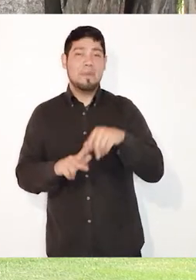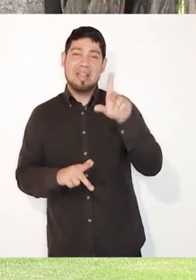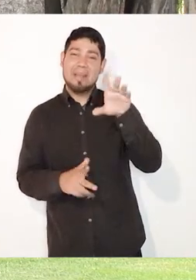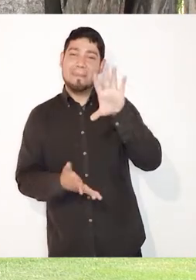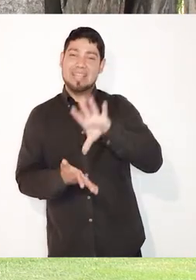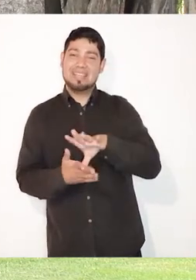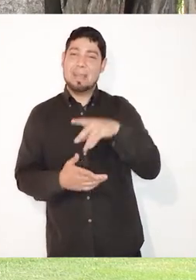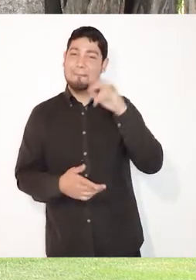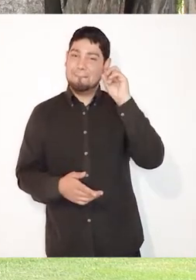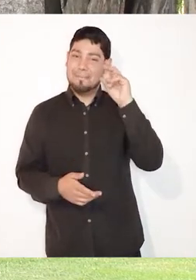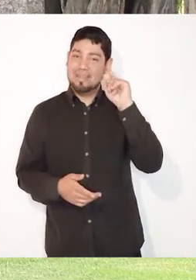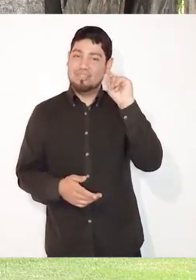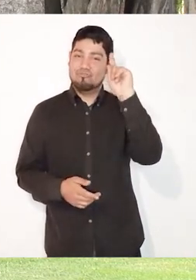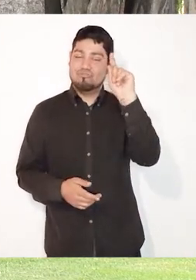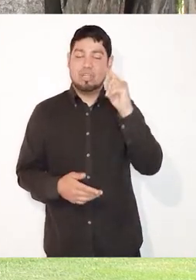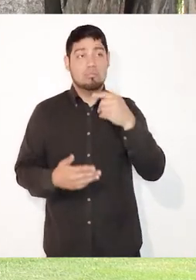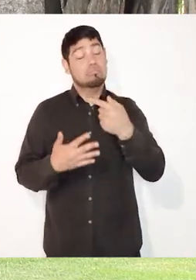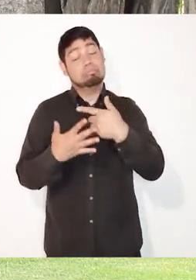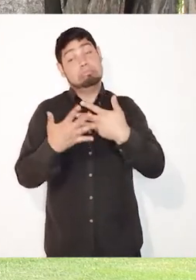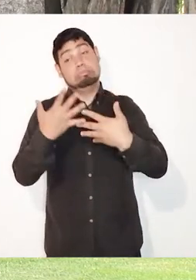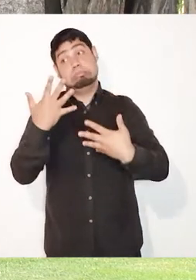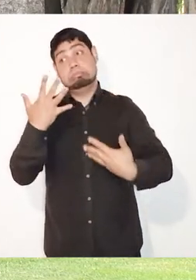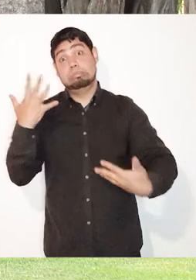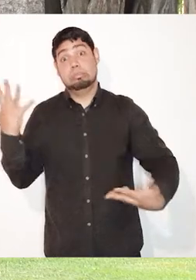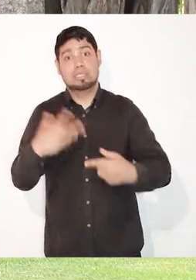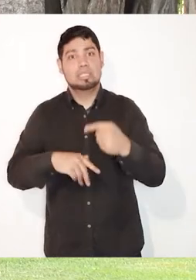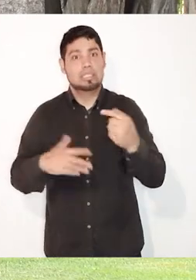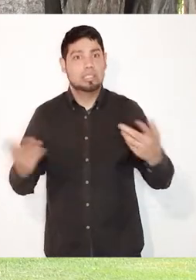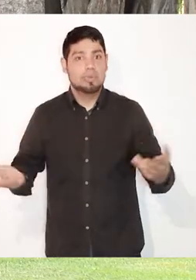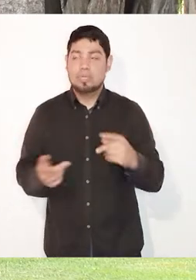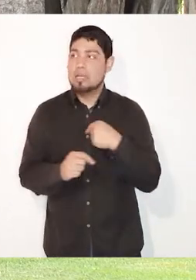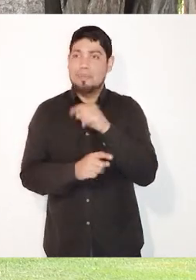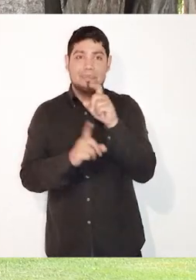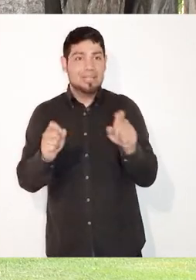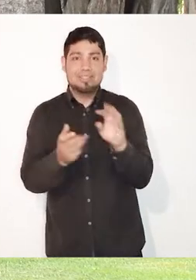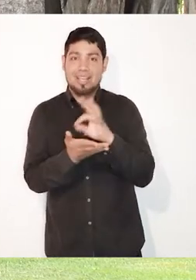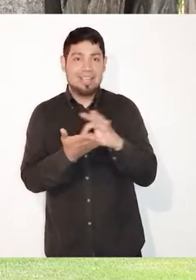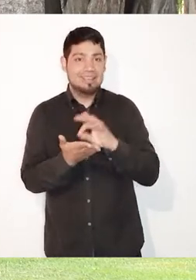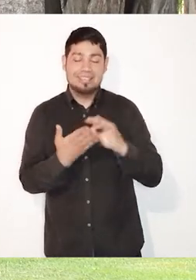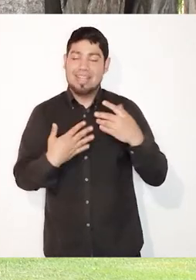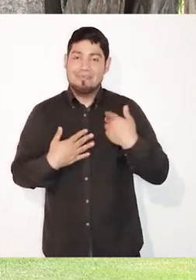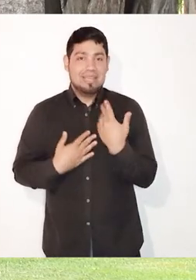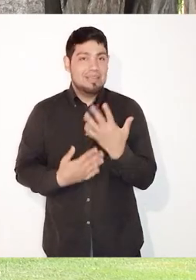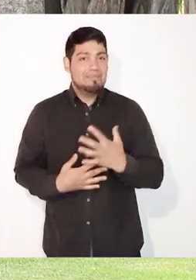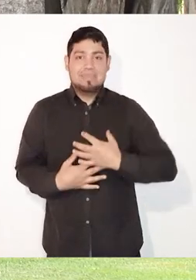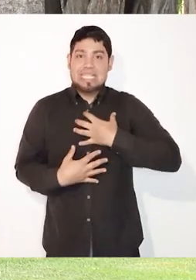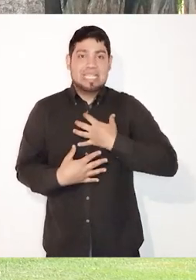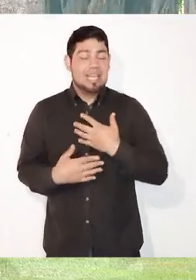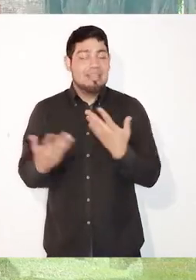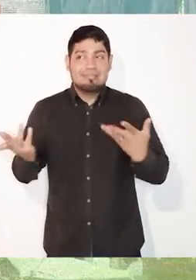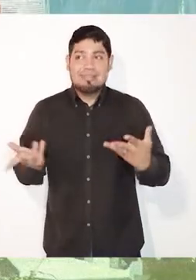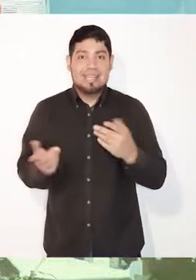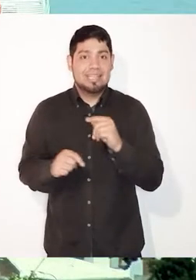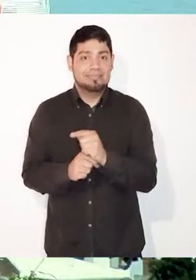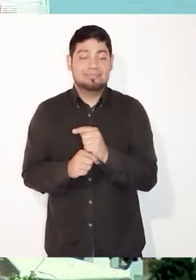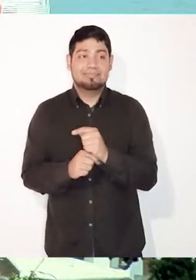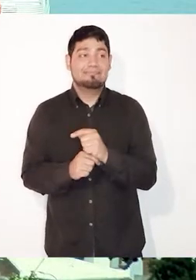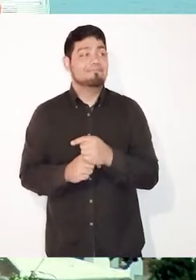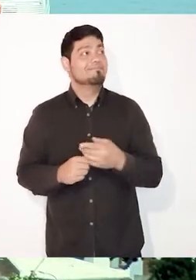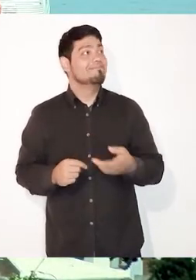Varela, la poeta peruana, son muchos los escritores, David Foster Wallace,